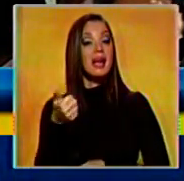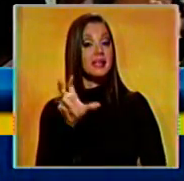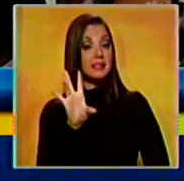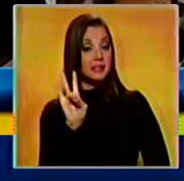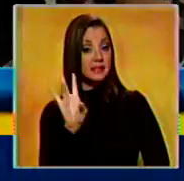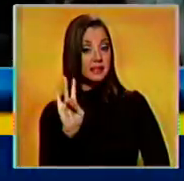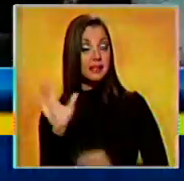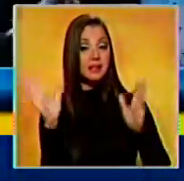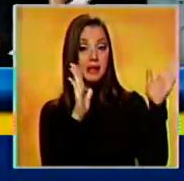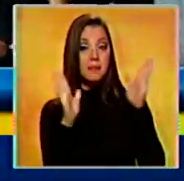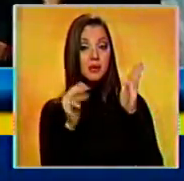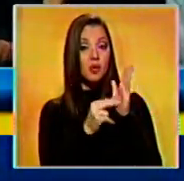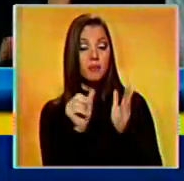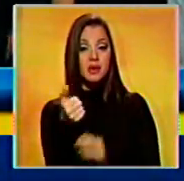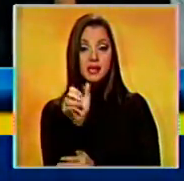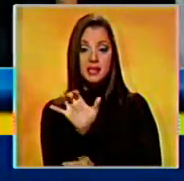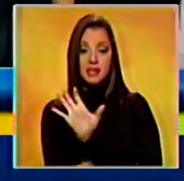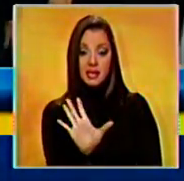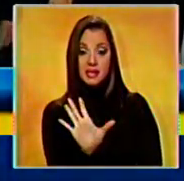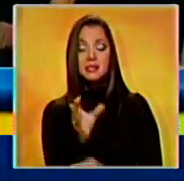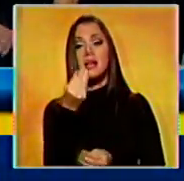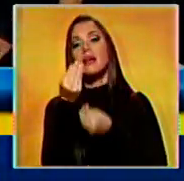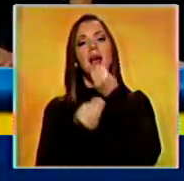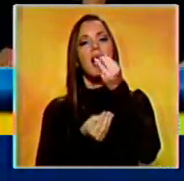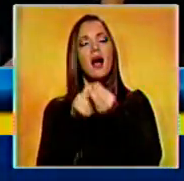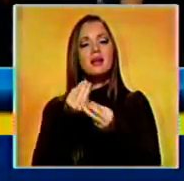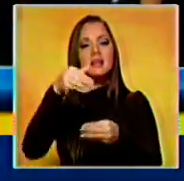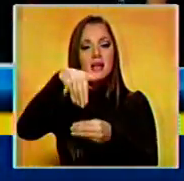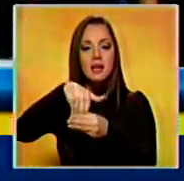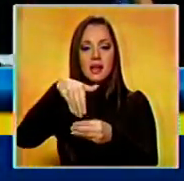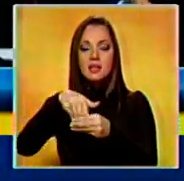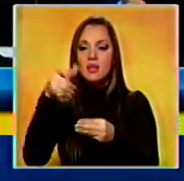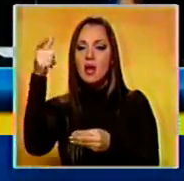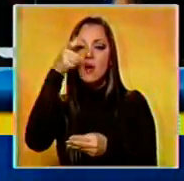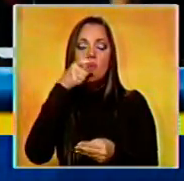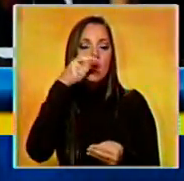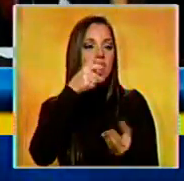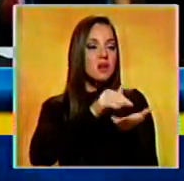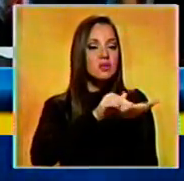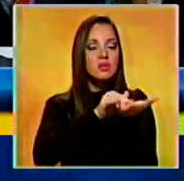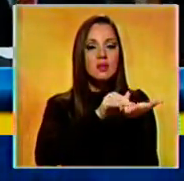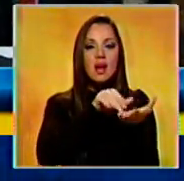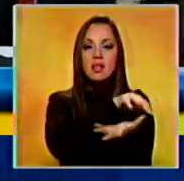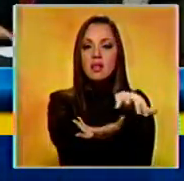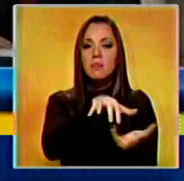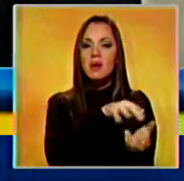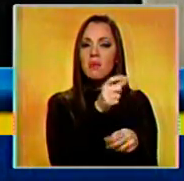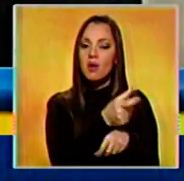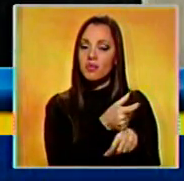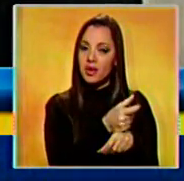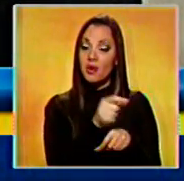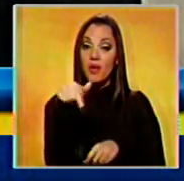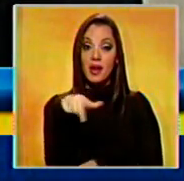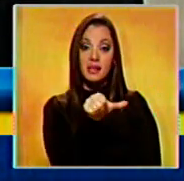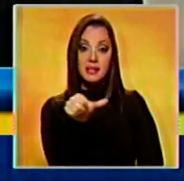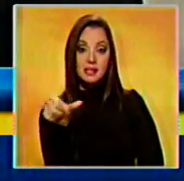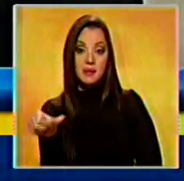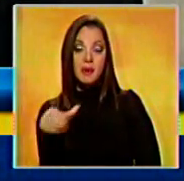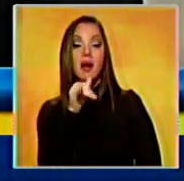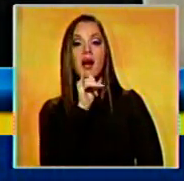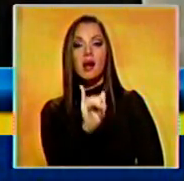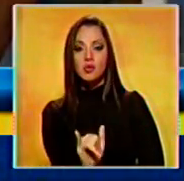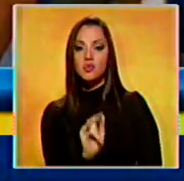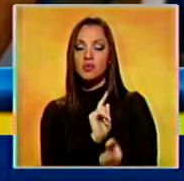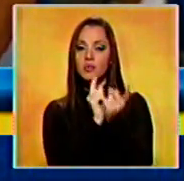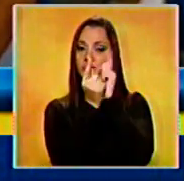ante la imposibilidad del primer ministro Benjamín Netanyahu de resolver una crisis de gobierno. Esta semana se anunció el cambio